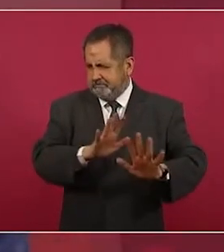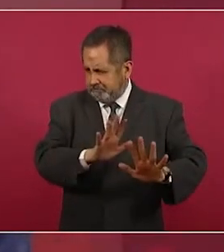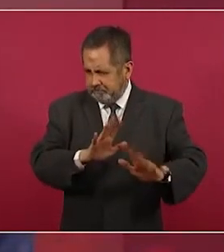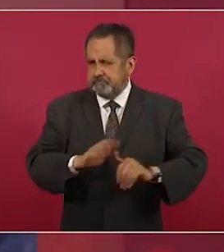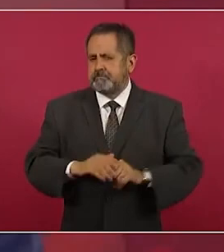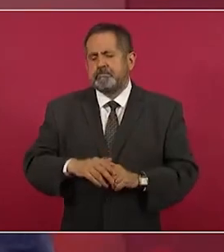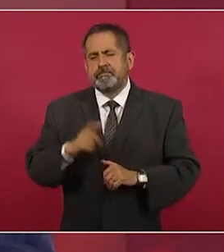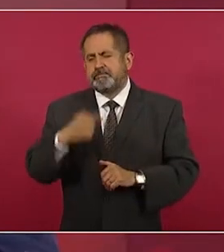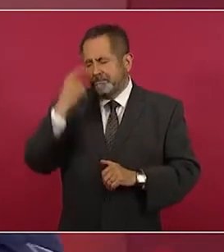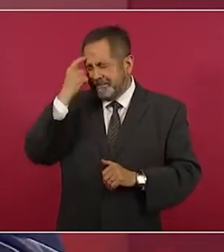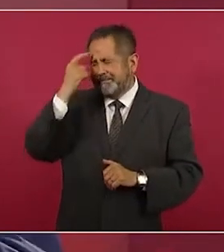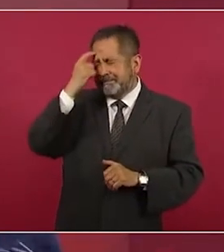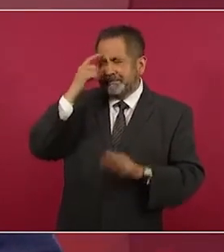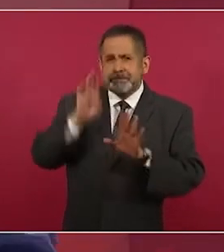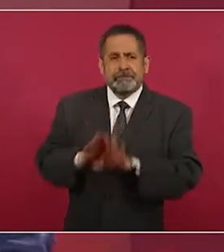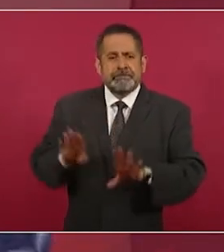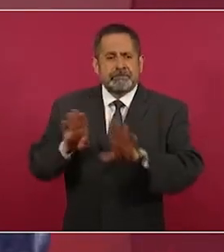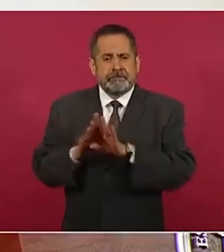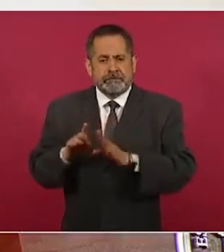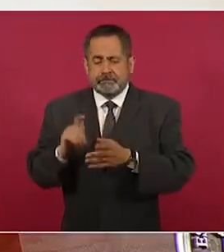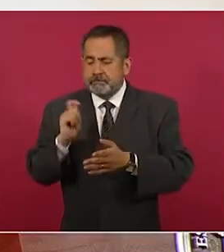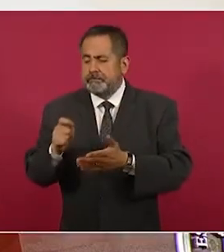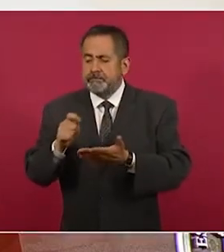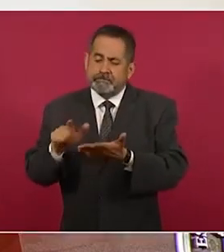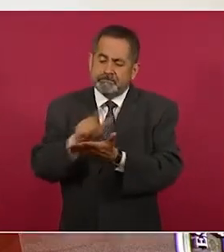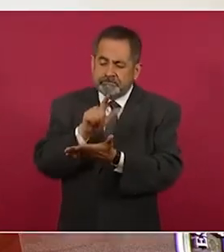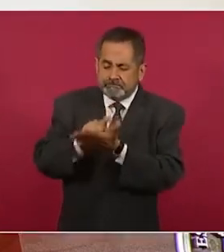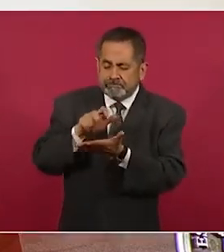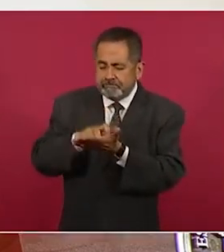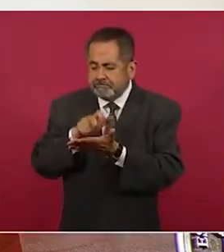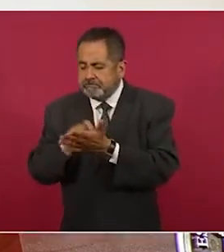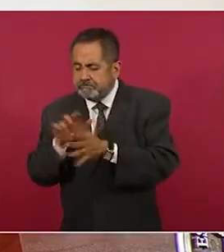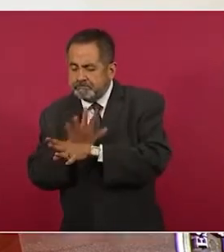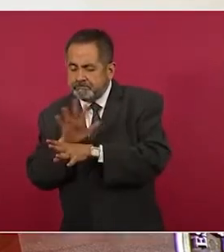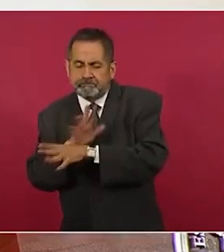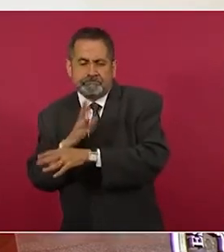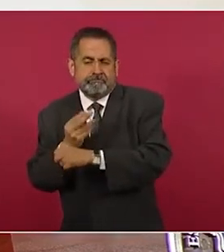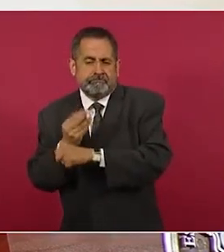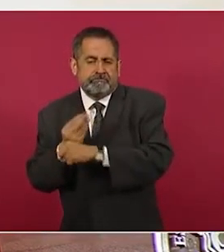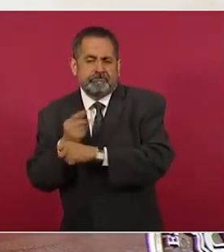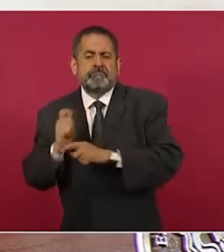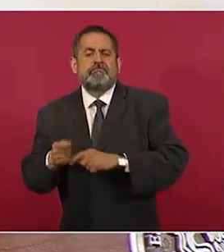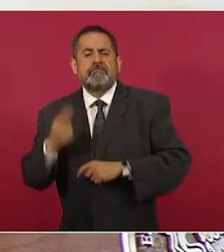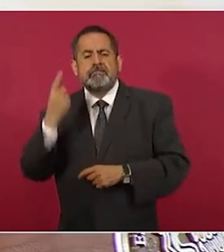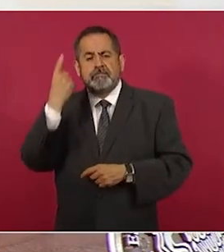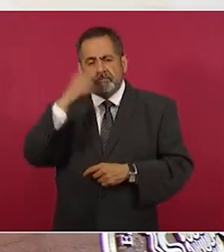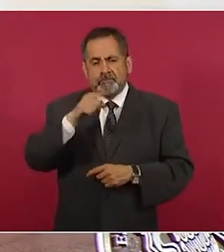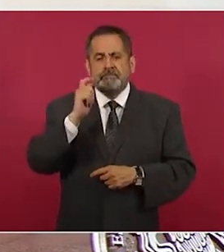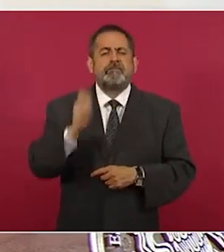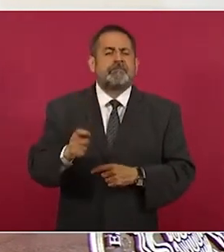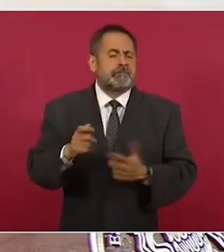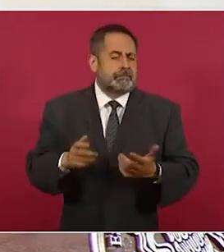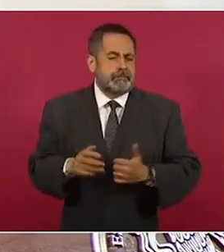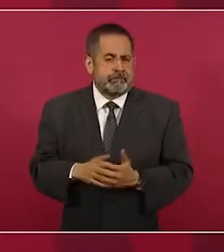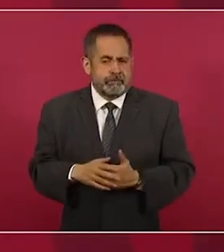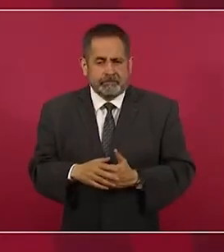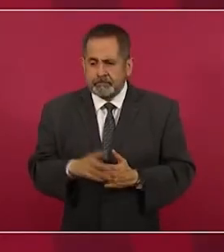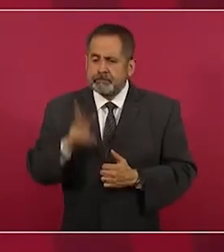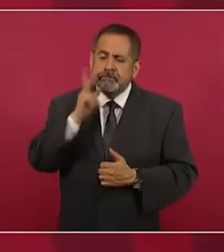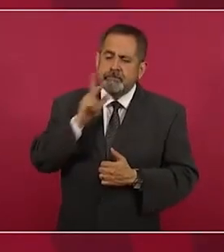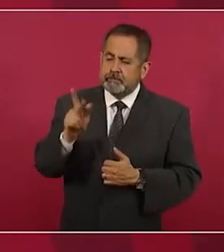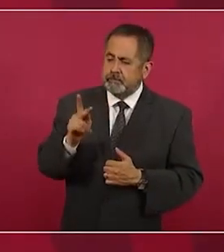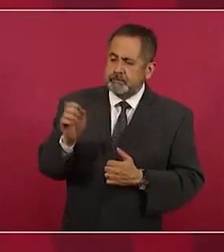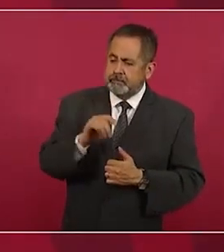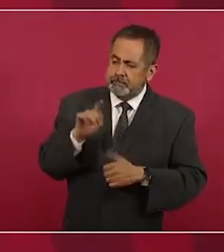nada más con la modificación a las leyes para rescatar a